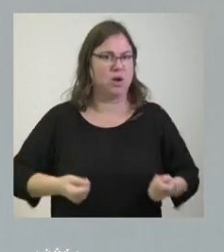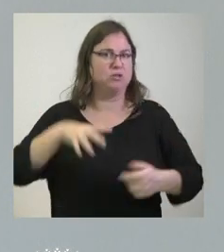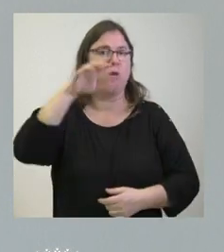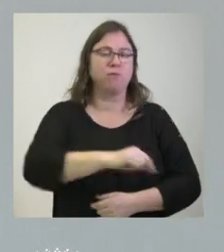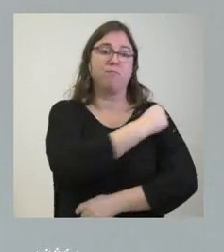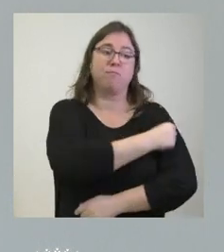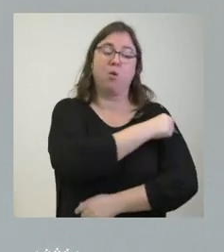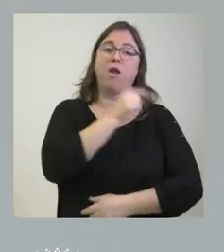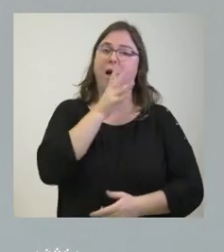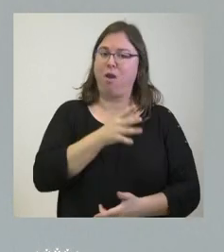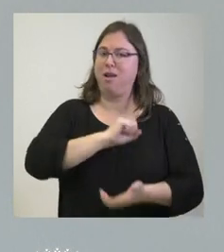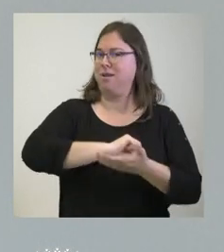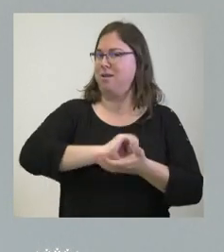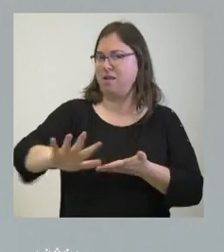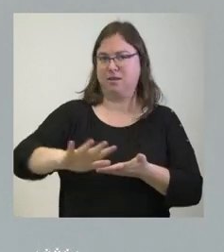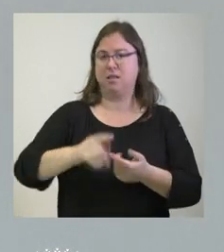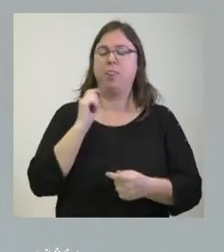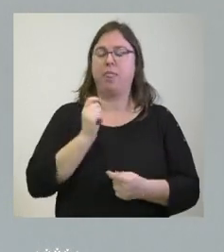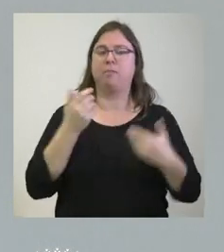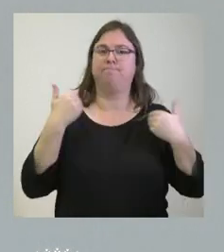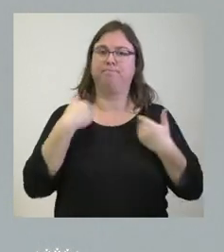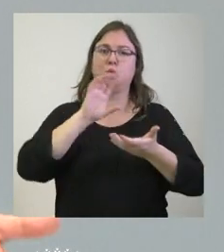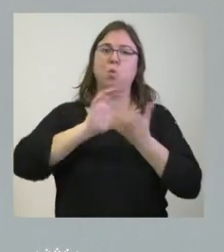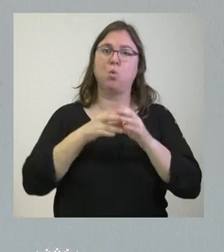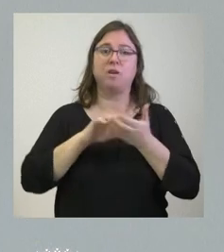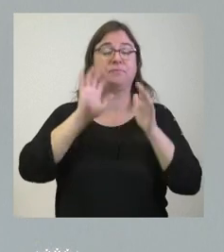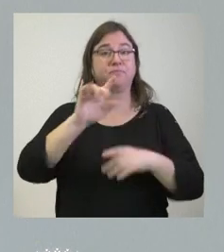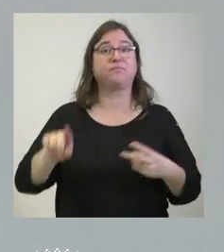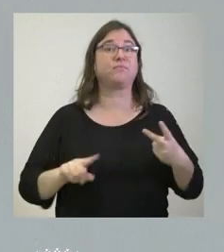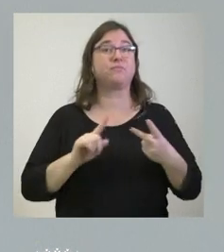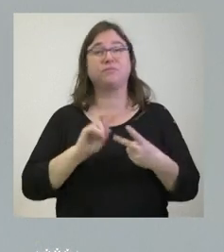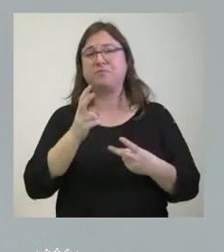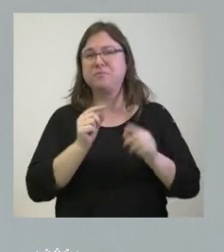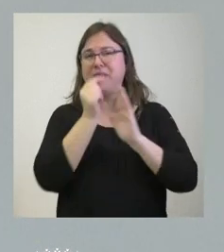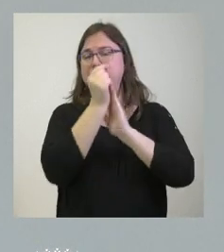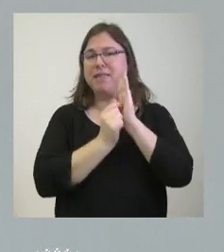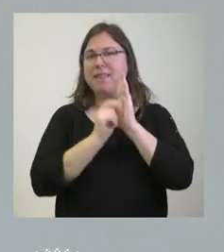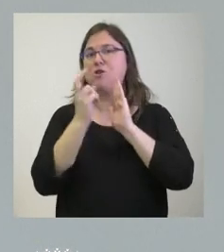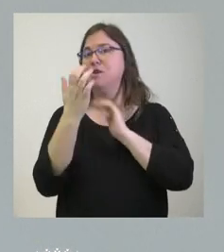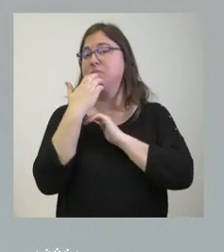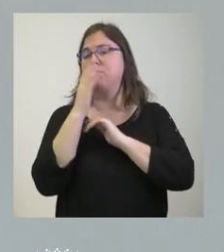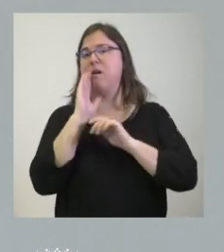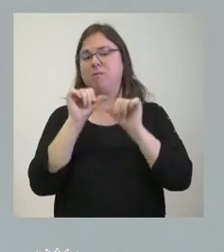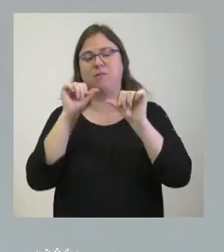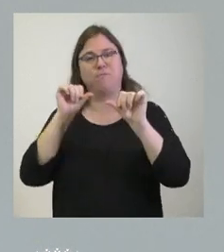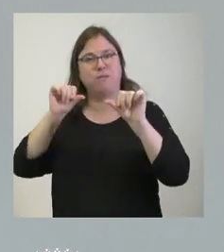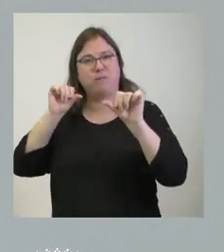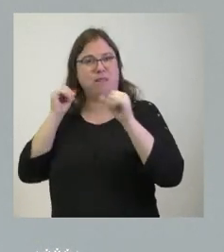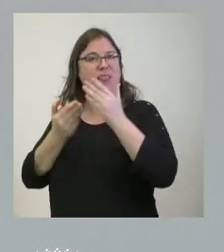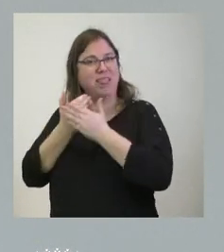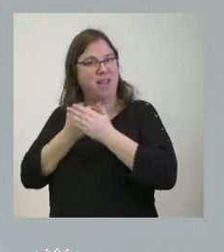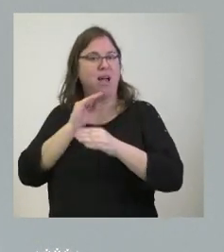hoy son gratuitas y son dispensadas por parte de la Junta de Castilla y León o que pongamos en marcha algunas de las medidas como las que venimos describiendo estos últimos días